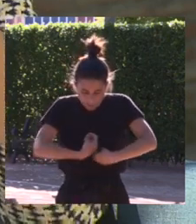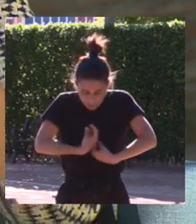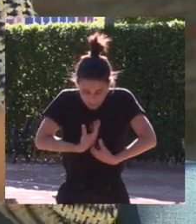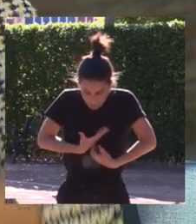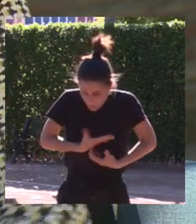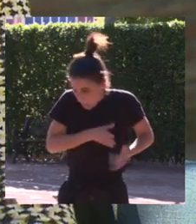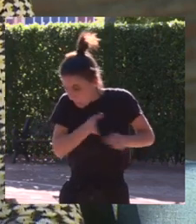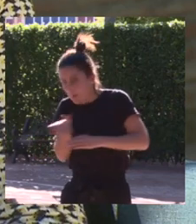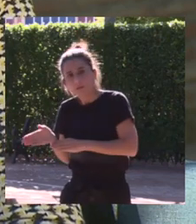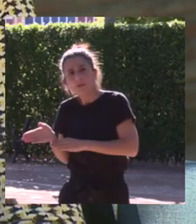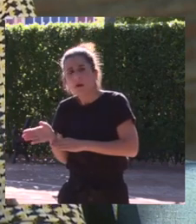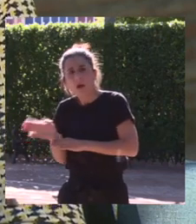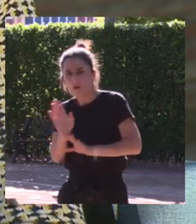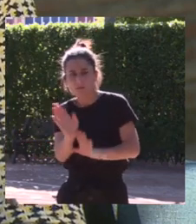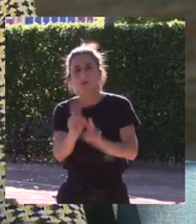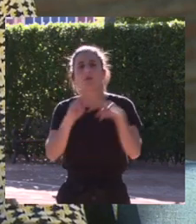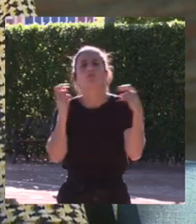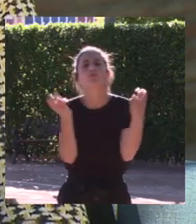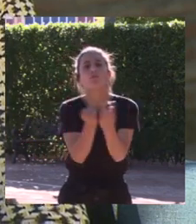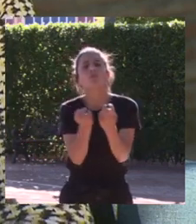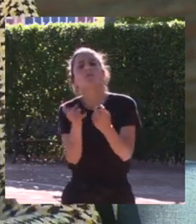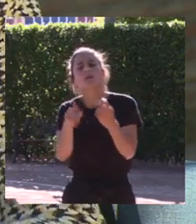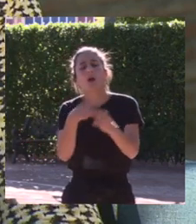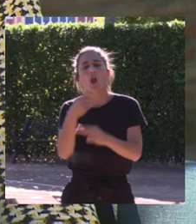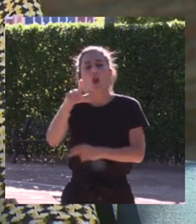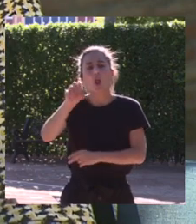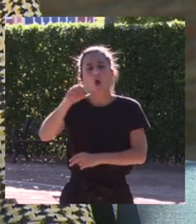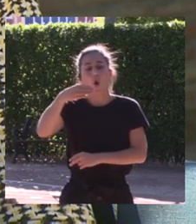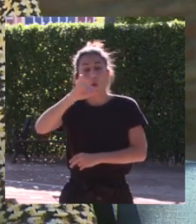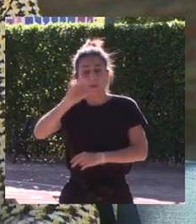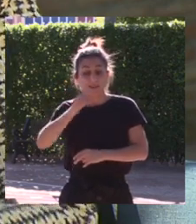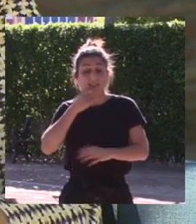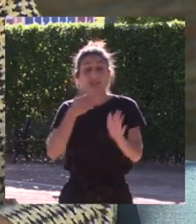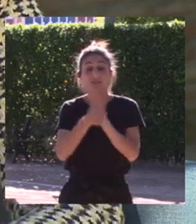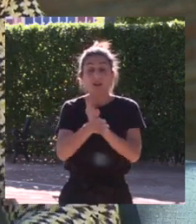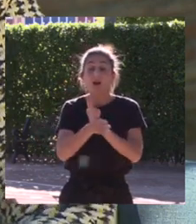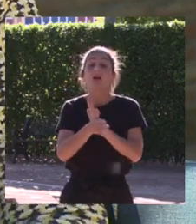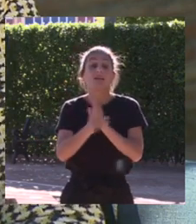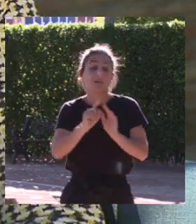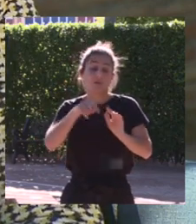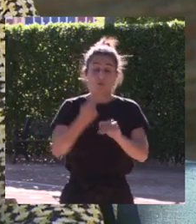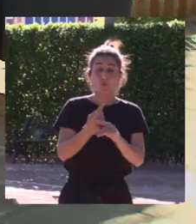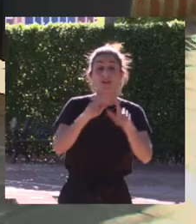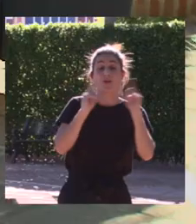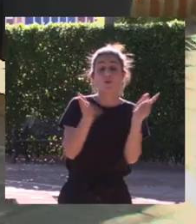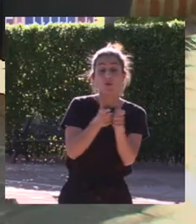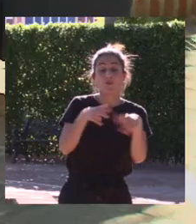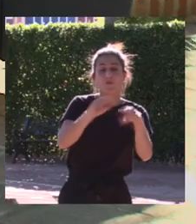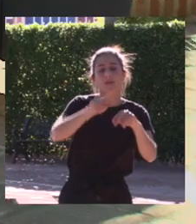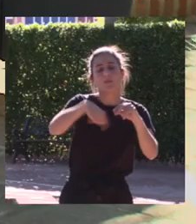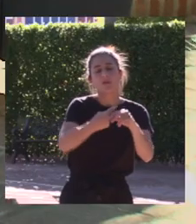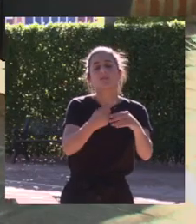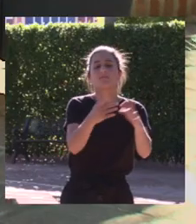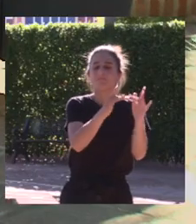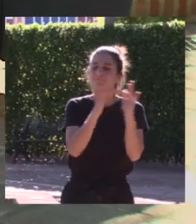pues tenemos que quedarnos a hacer lobby el lobby es muy importante en el mundo del deporte y en todo incluso muchas veces